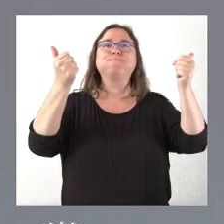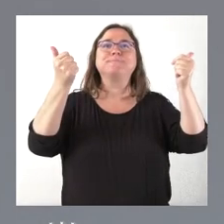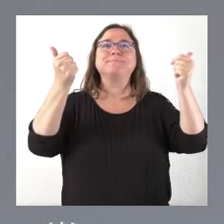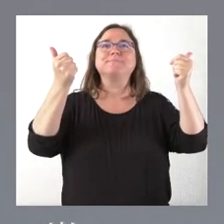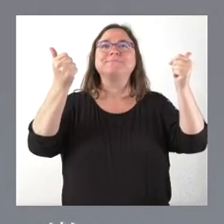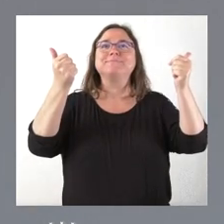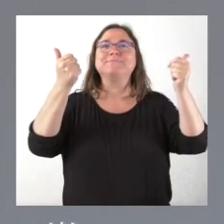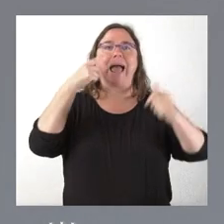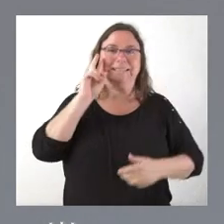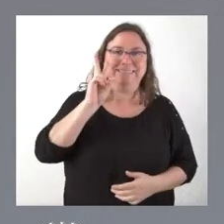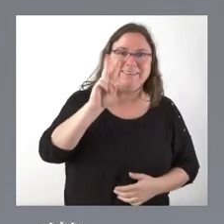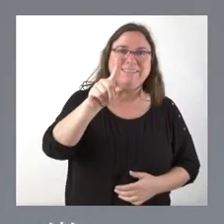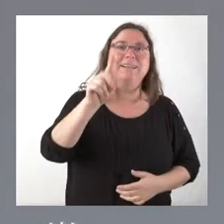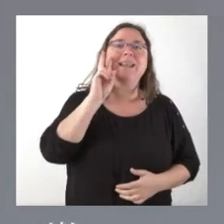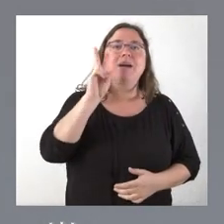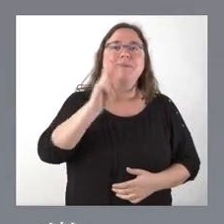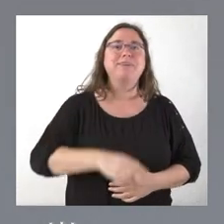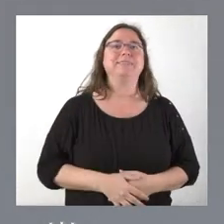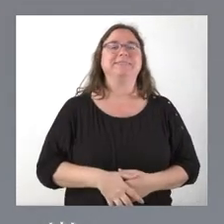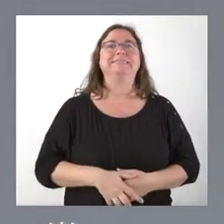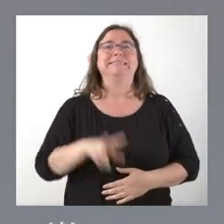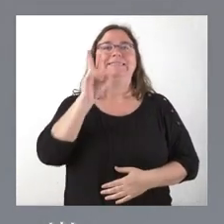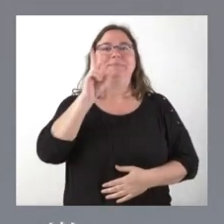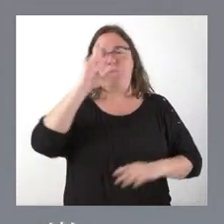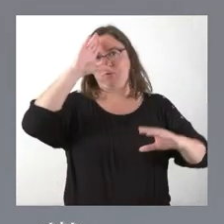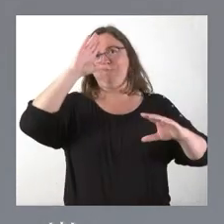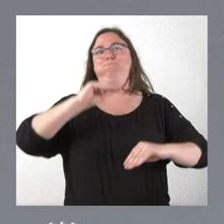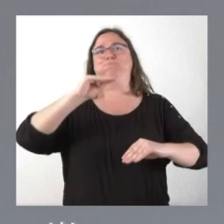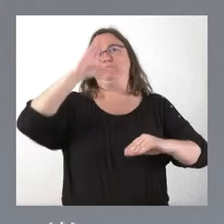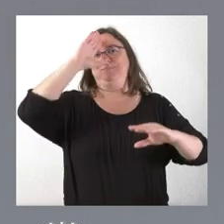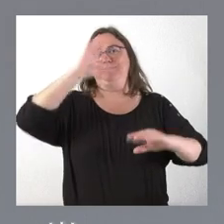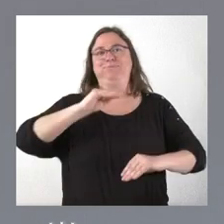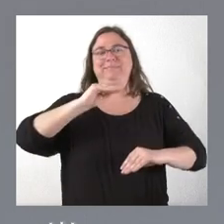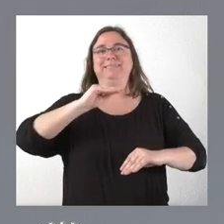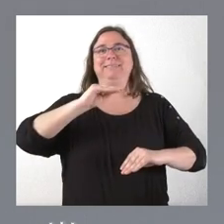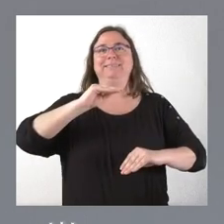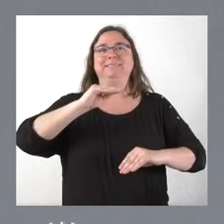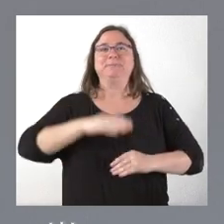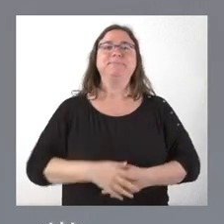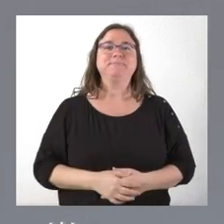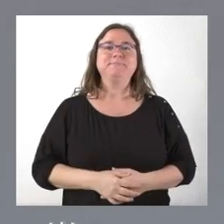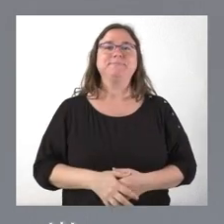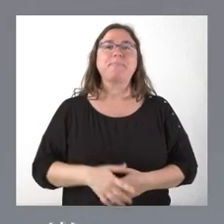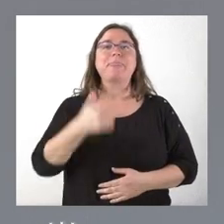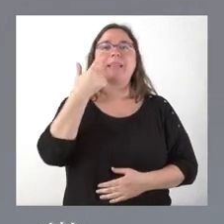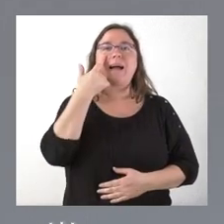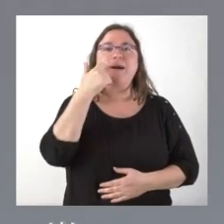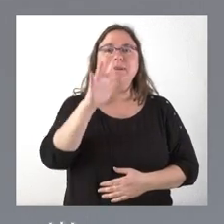Pero está bien, ¿eh? Y me he quedado así un poco perplejo, claro, un interlocutora al que no ves. Vamos a ver,